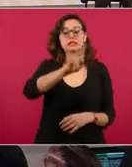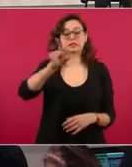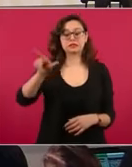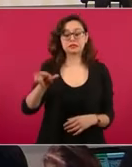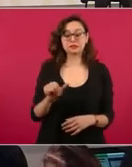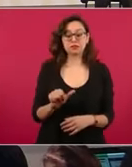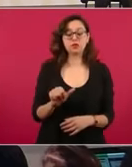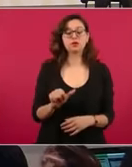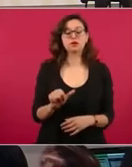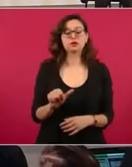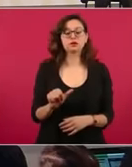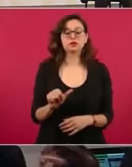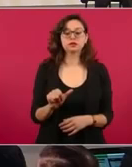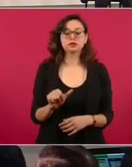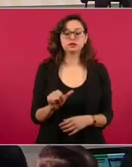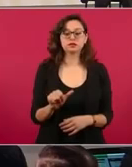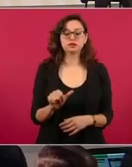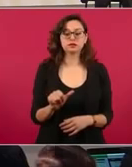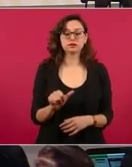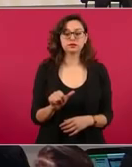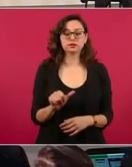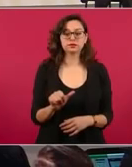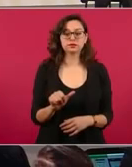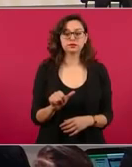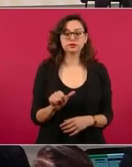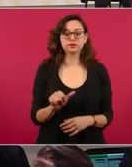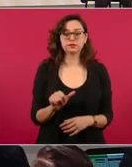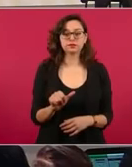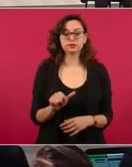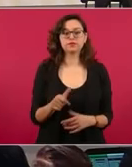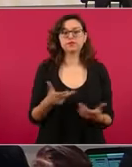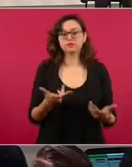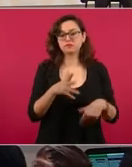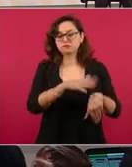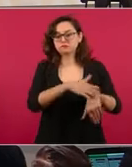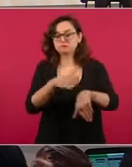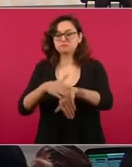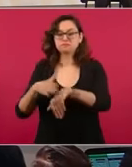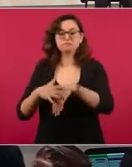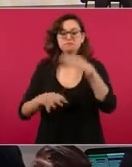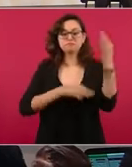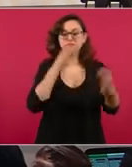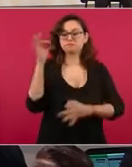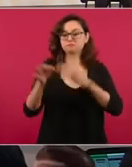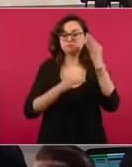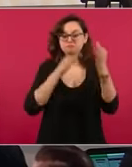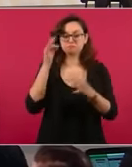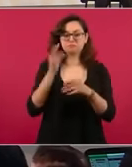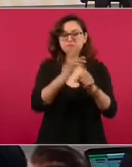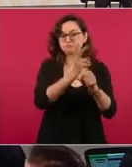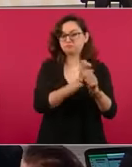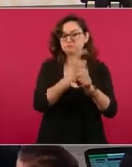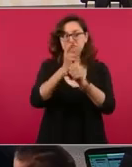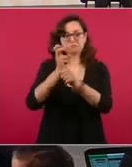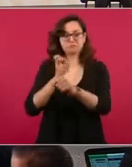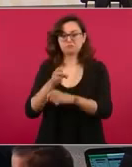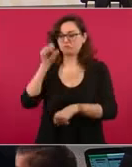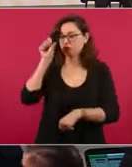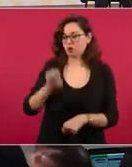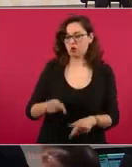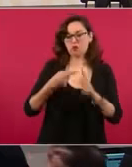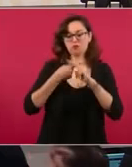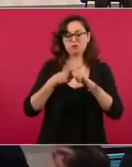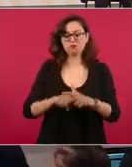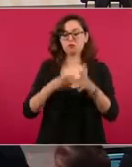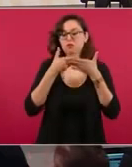Posteriormente se va a hacer esta convocatoria, que estará abierta, hay que decirlo, a partir del día de hoy y